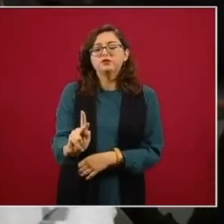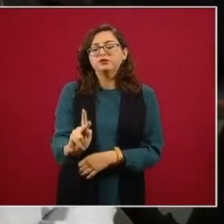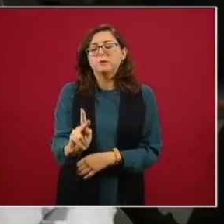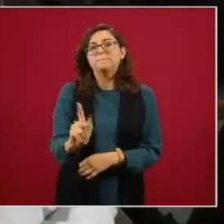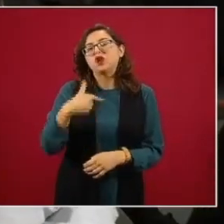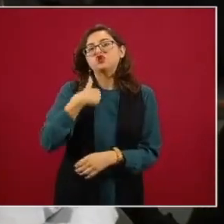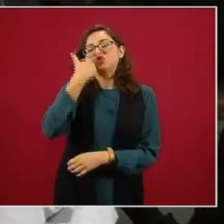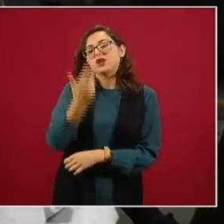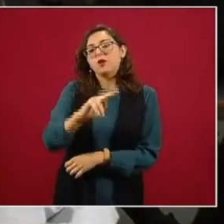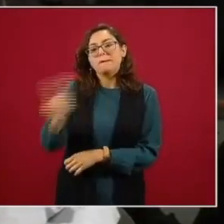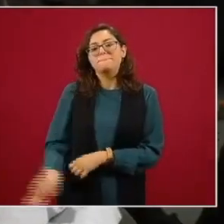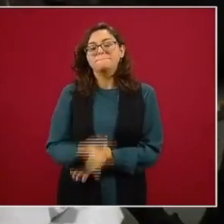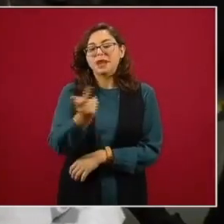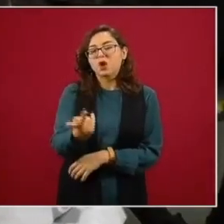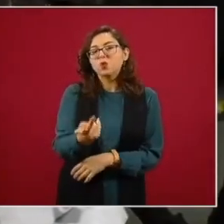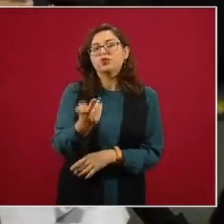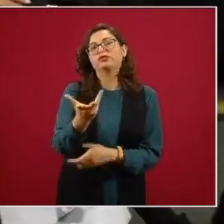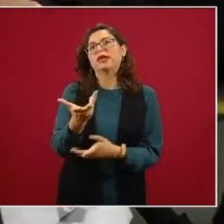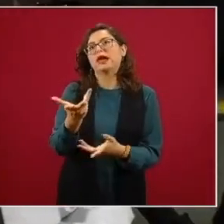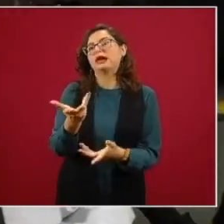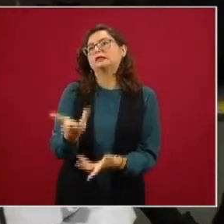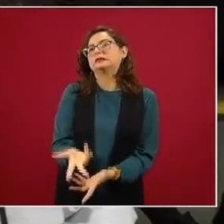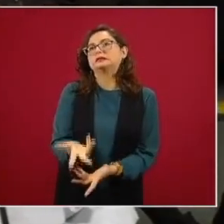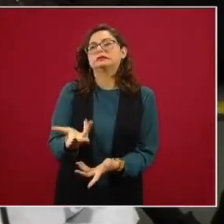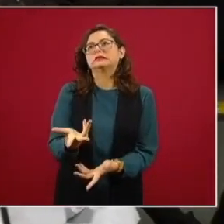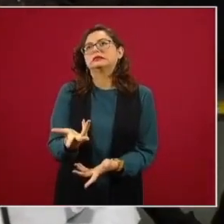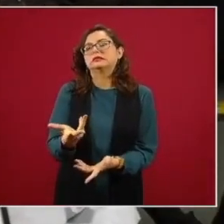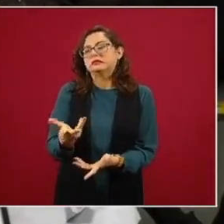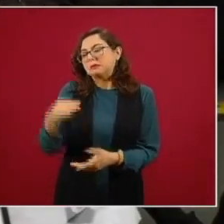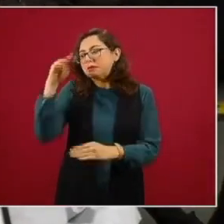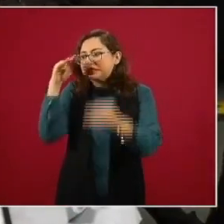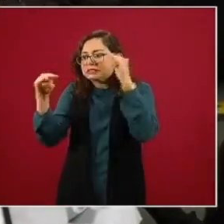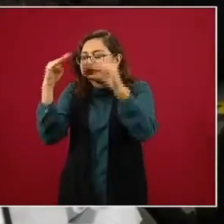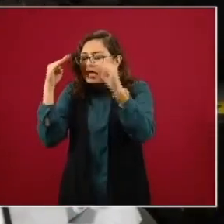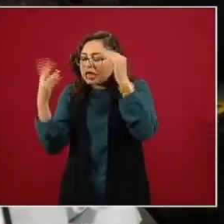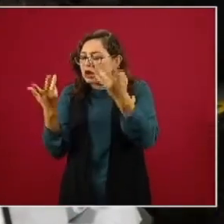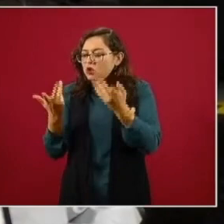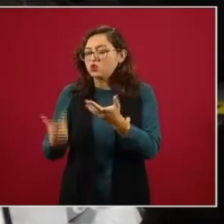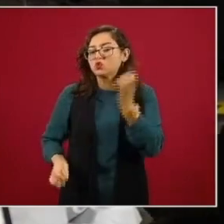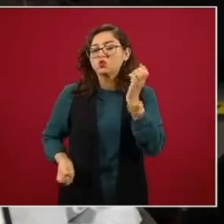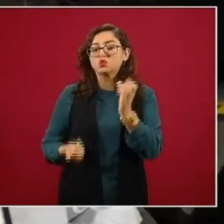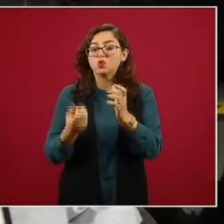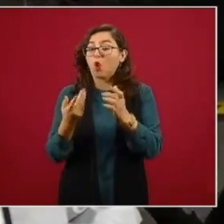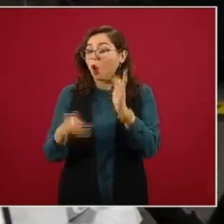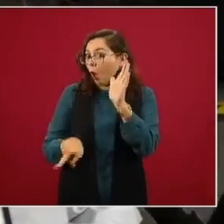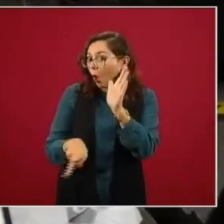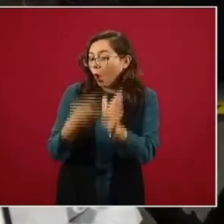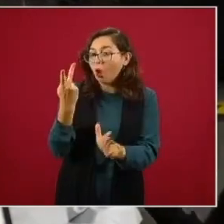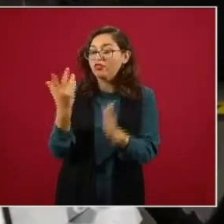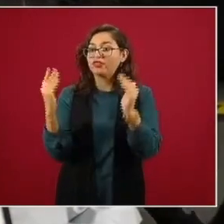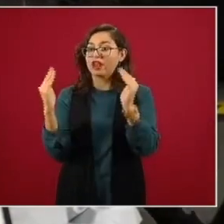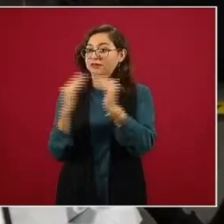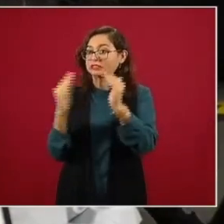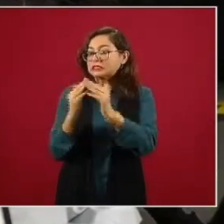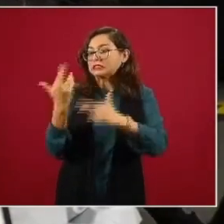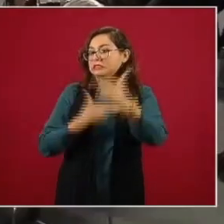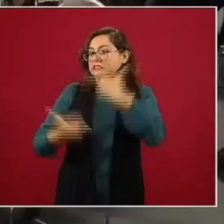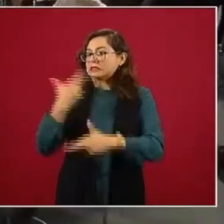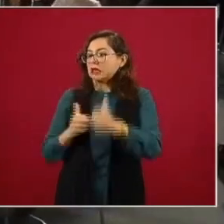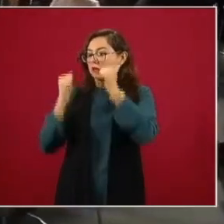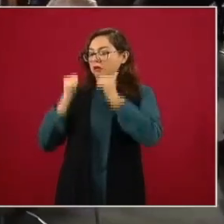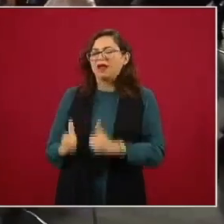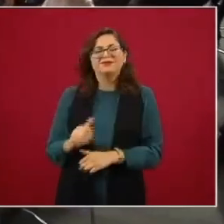pregunta es o radica en si nuevamente se pensaría en un confinamiento no nos adelantemos